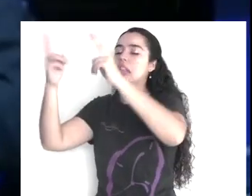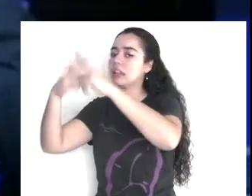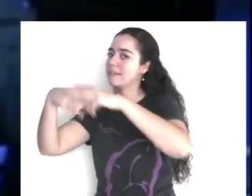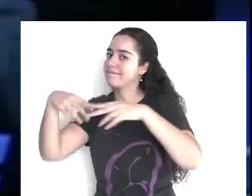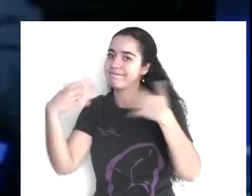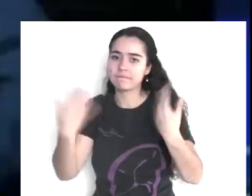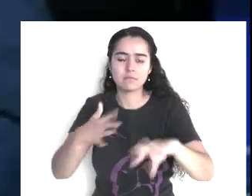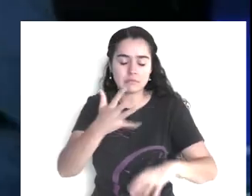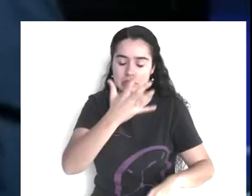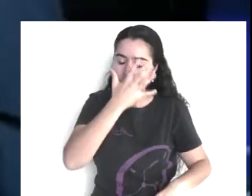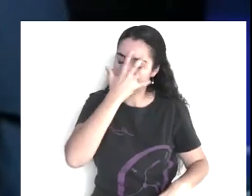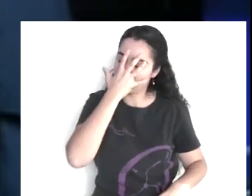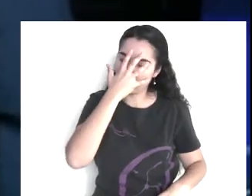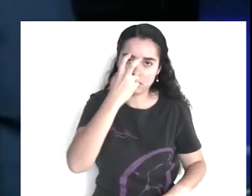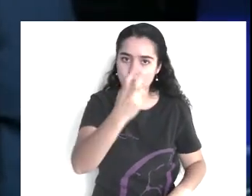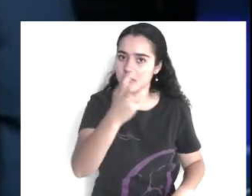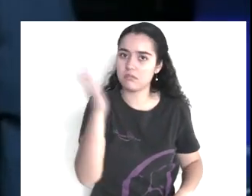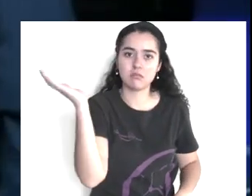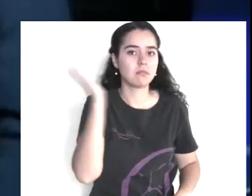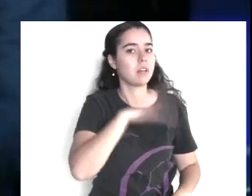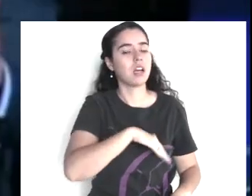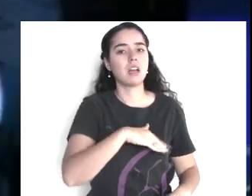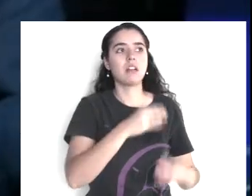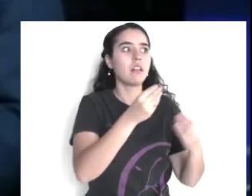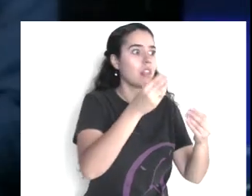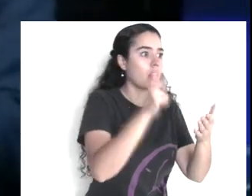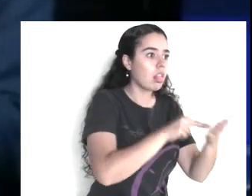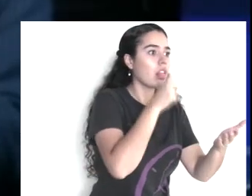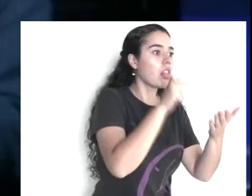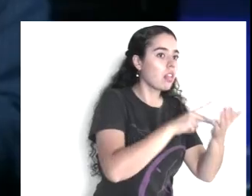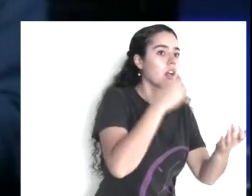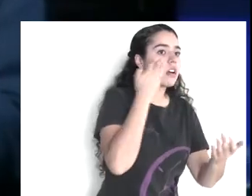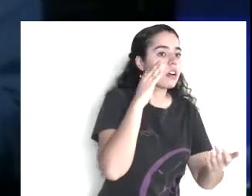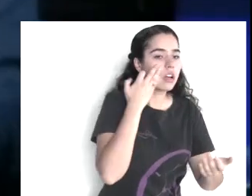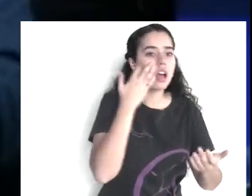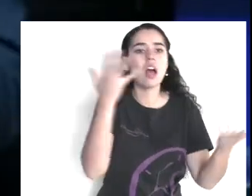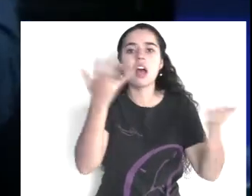es penosísimo, hermanos, lo que se ve, el día de hoy, en las redes sociales,